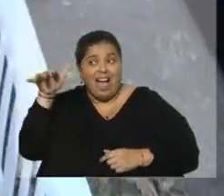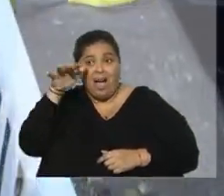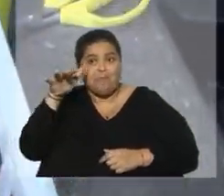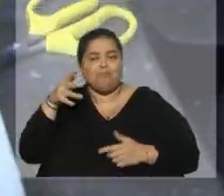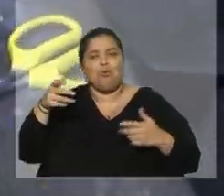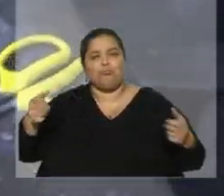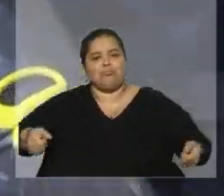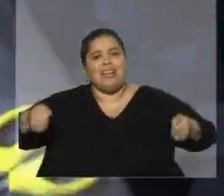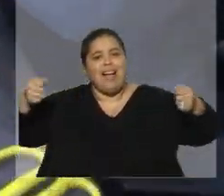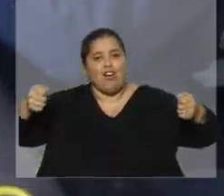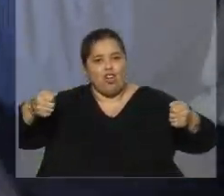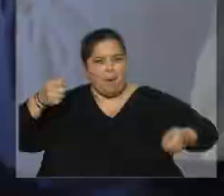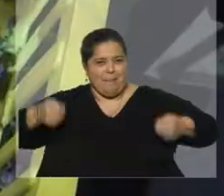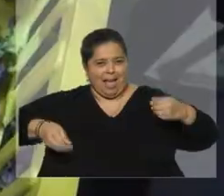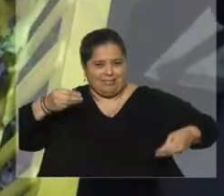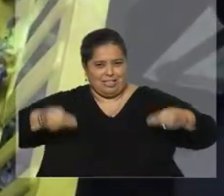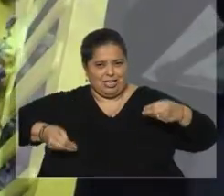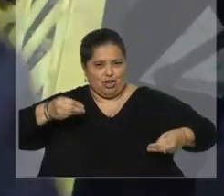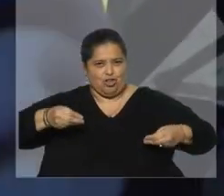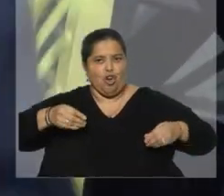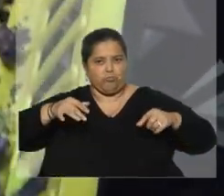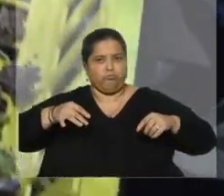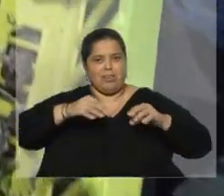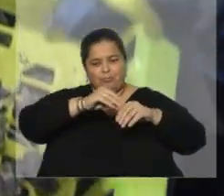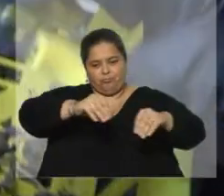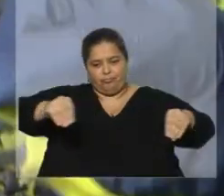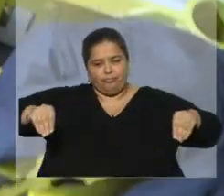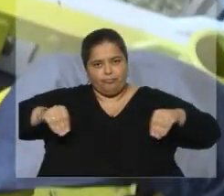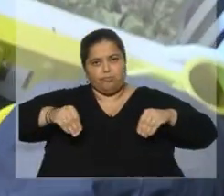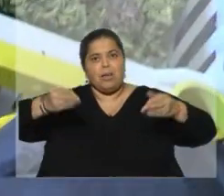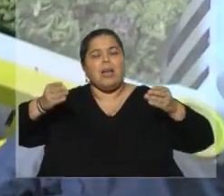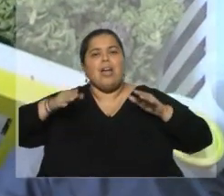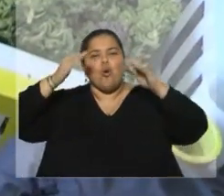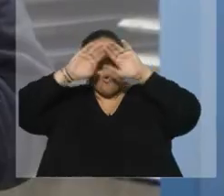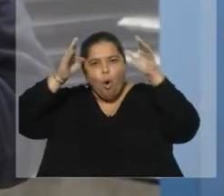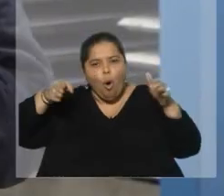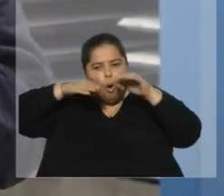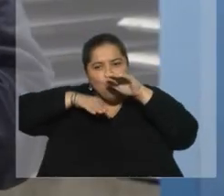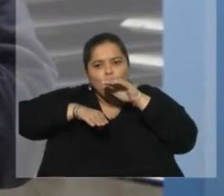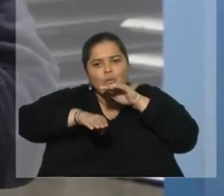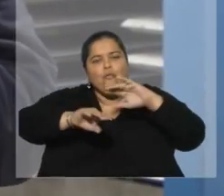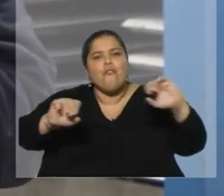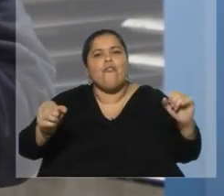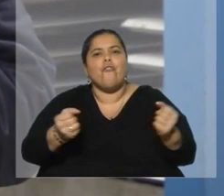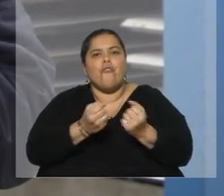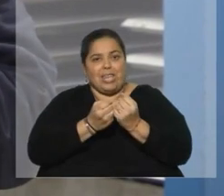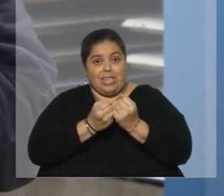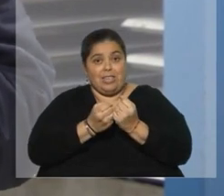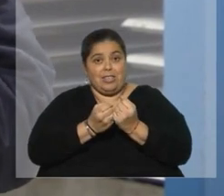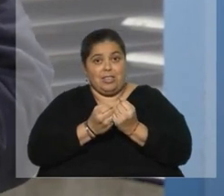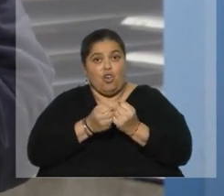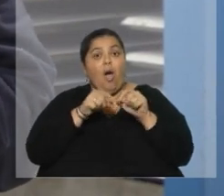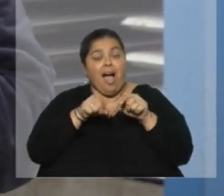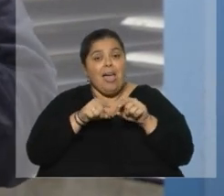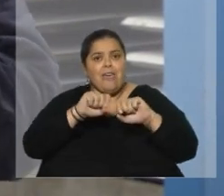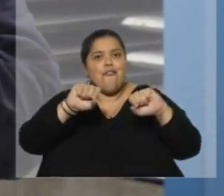se dispone en un túnel de frío. El mismo los lleva hasta menos 40 grados de temperatura. A esa temperatura el material se vuelve cristalino, casi como